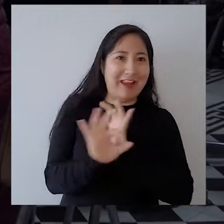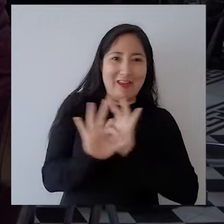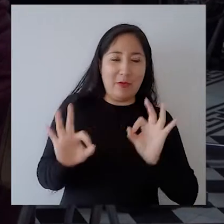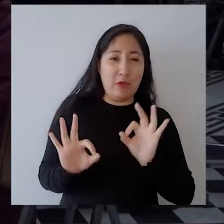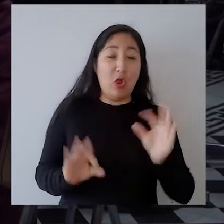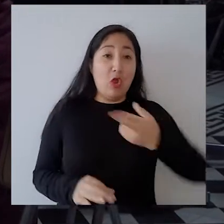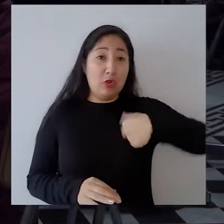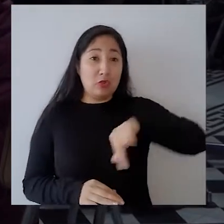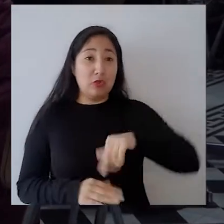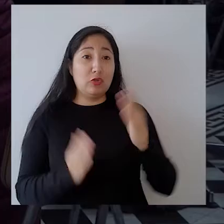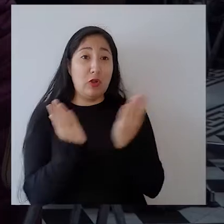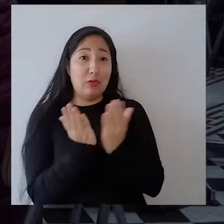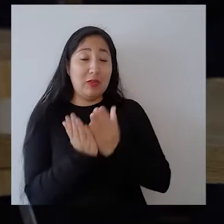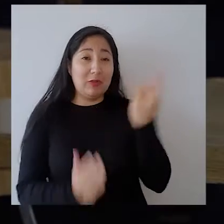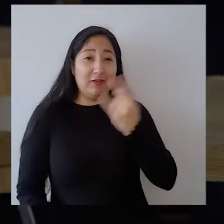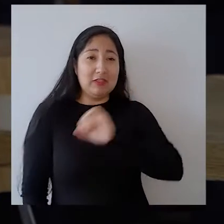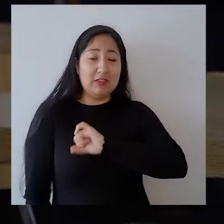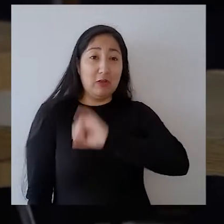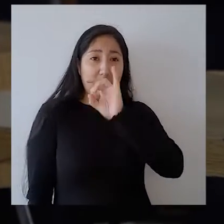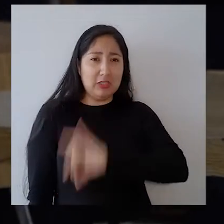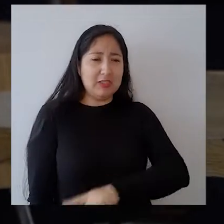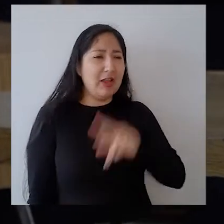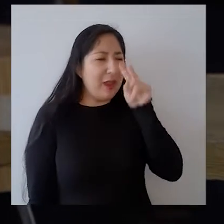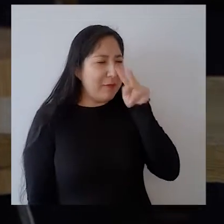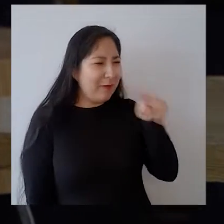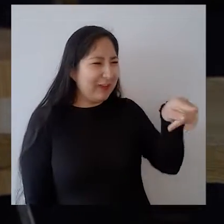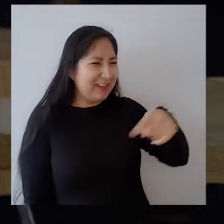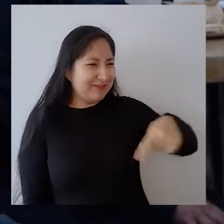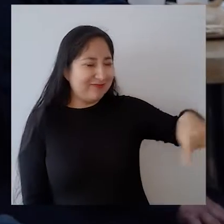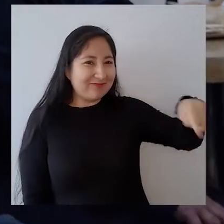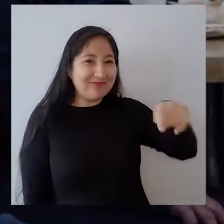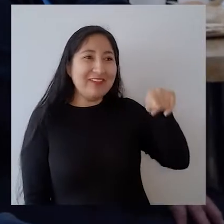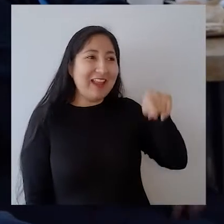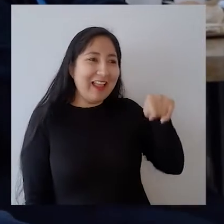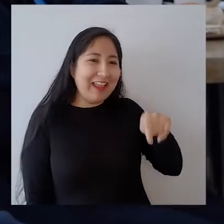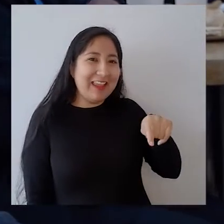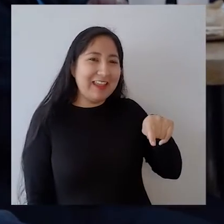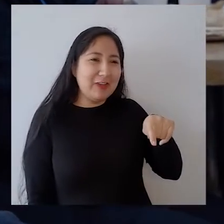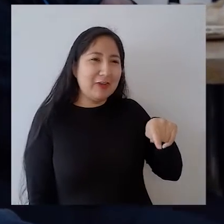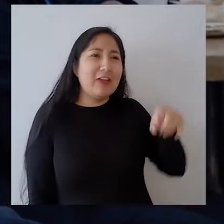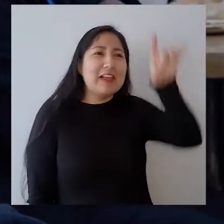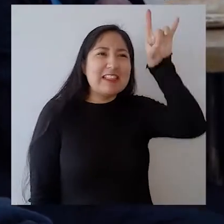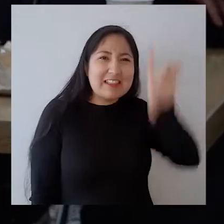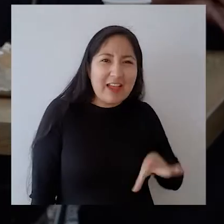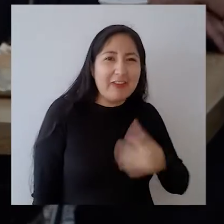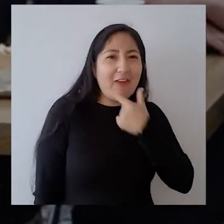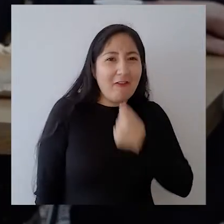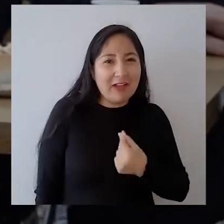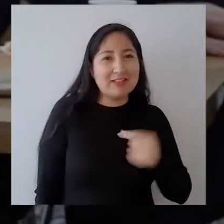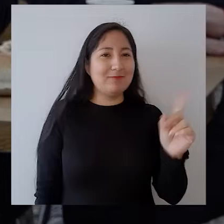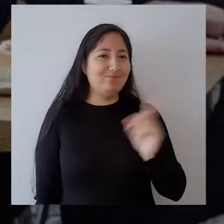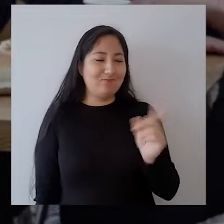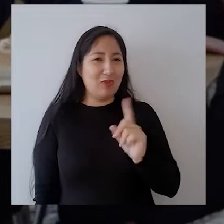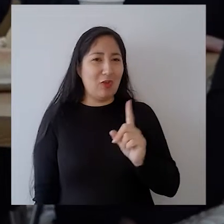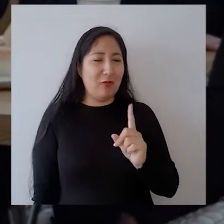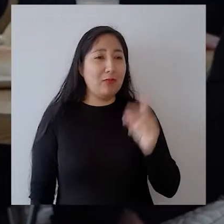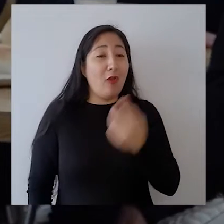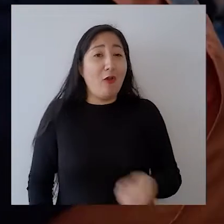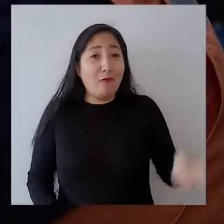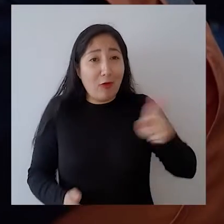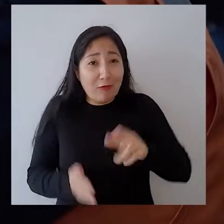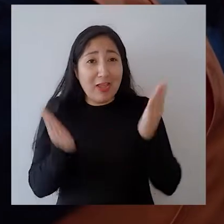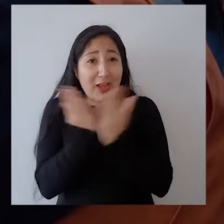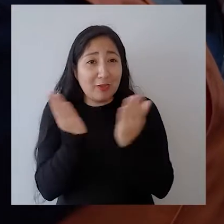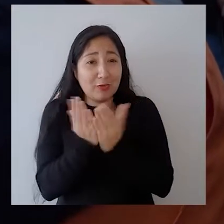Nosotros como estudiantes de LUSACH hemos notado que ellos a pesar de que notan de que esto no va a ser fácil de que retomar los estudios no es fácil